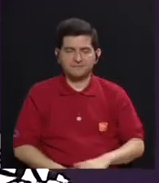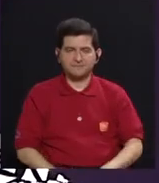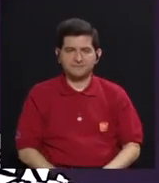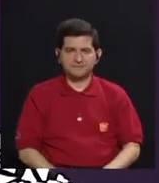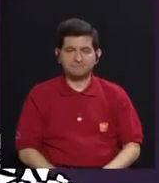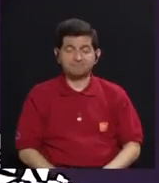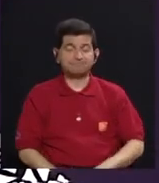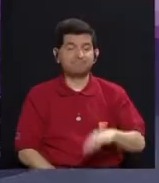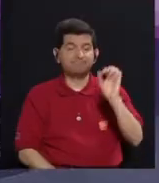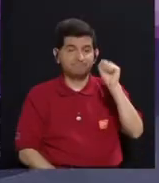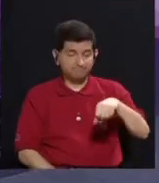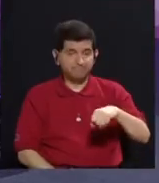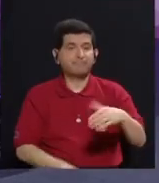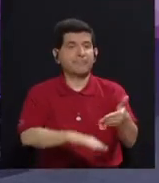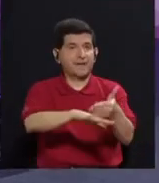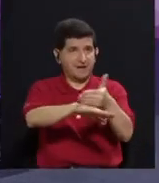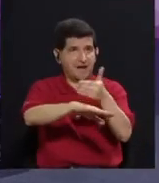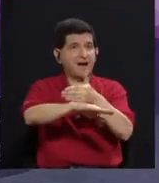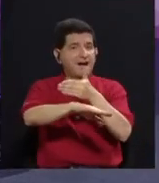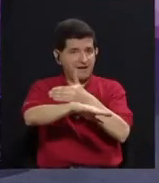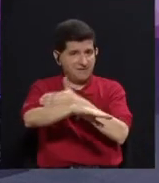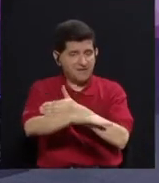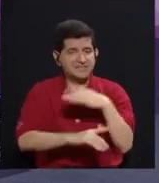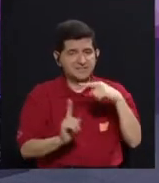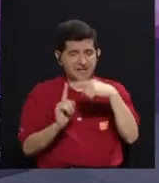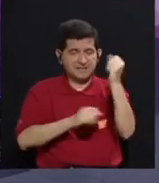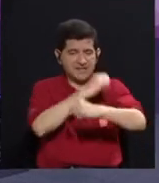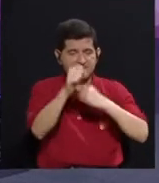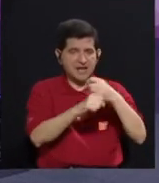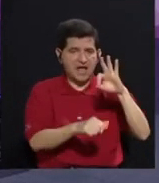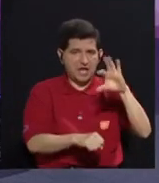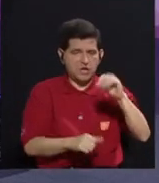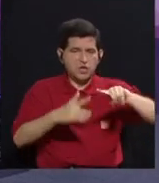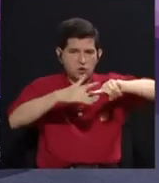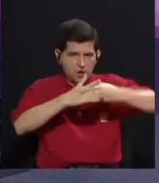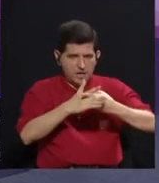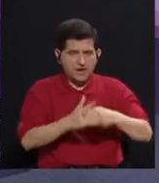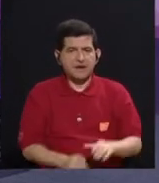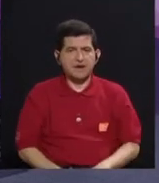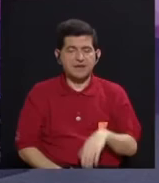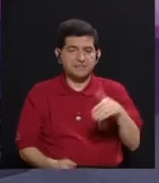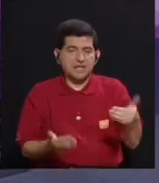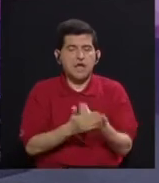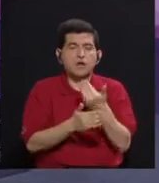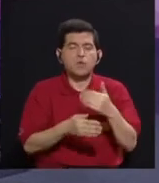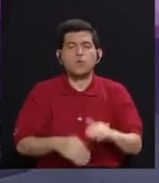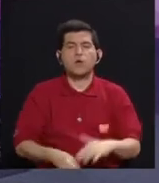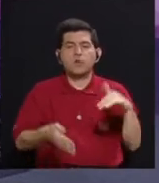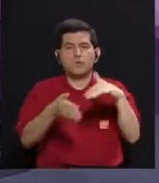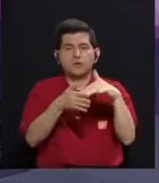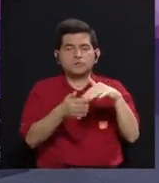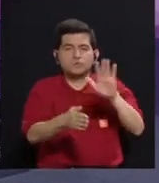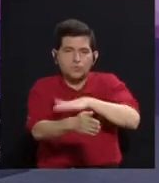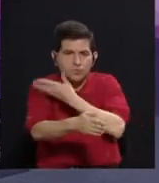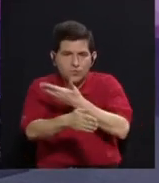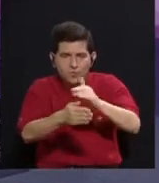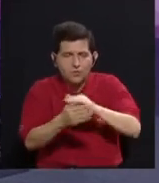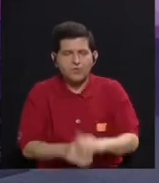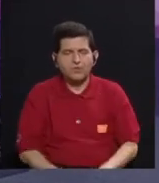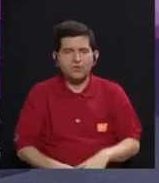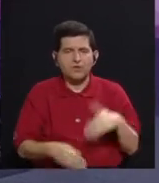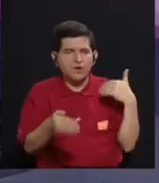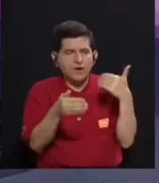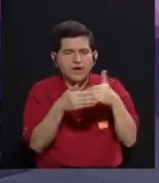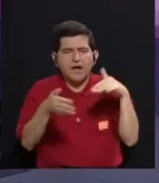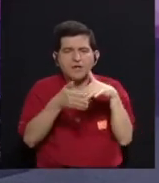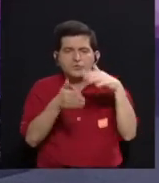Entonces, ciertamente hemos avanzado mucho desde los 90 que empieza este movimiento de la que le llaman la nueva musicología en su momento, que empieza a acercarse